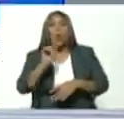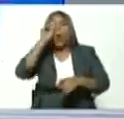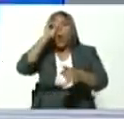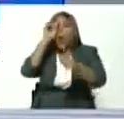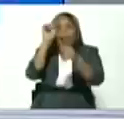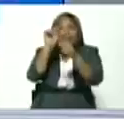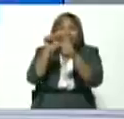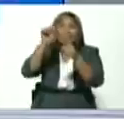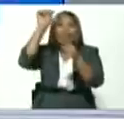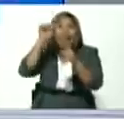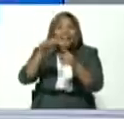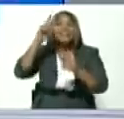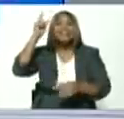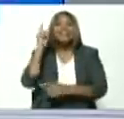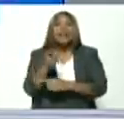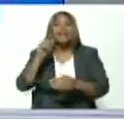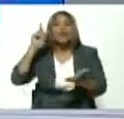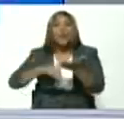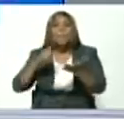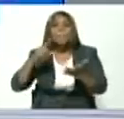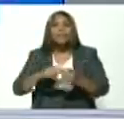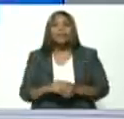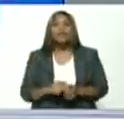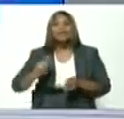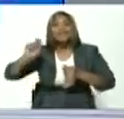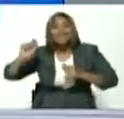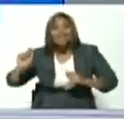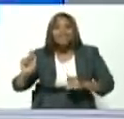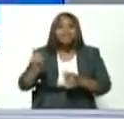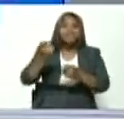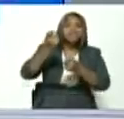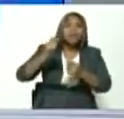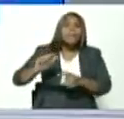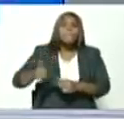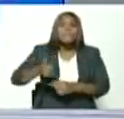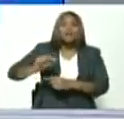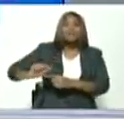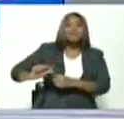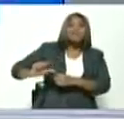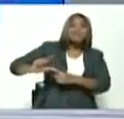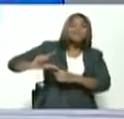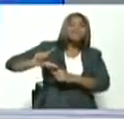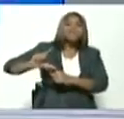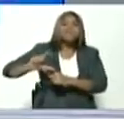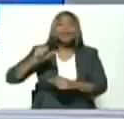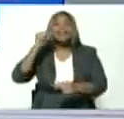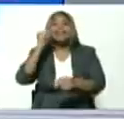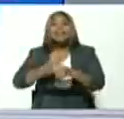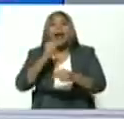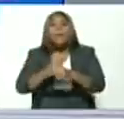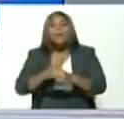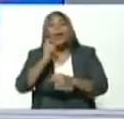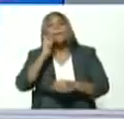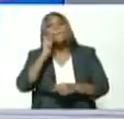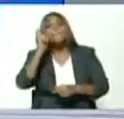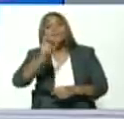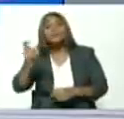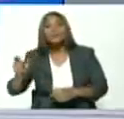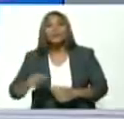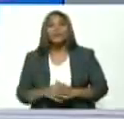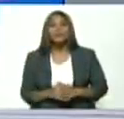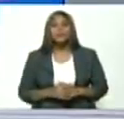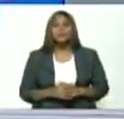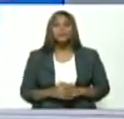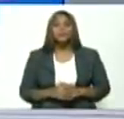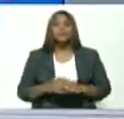final que es la recuperación del salario, del ingreso del trabajador, de la clase obrera, de